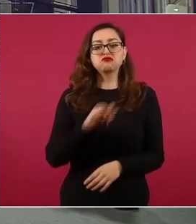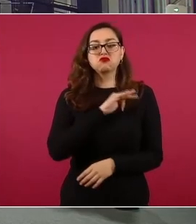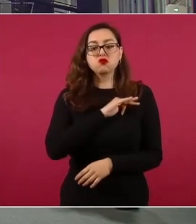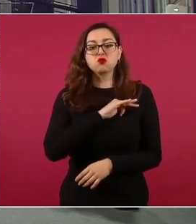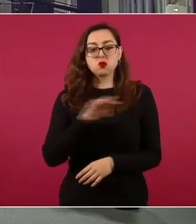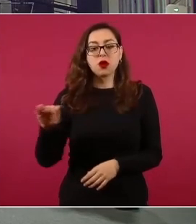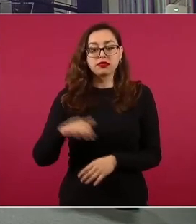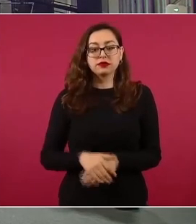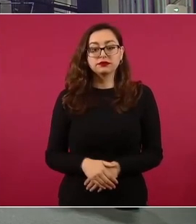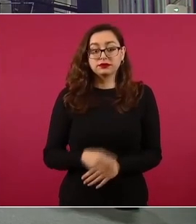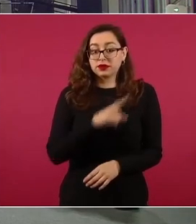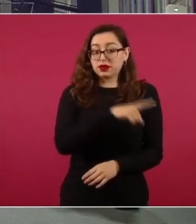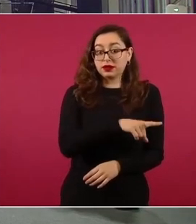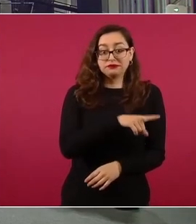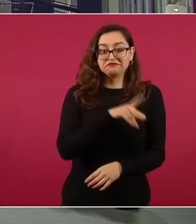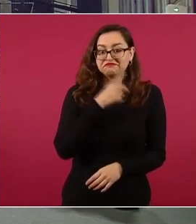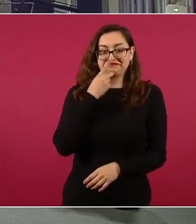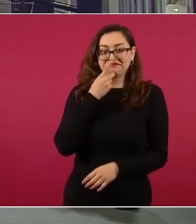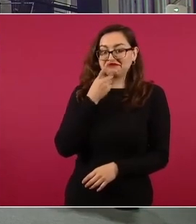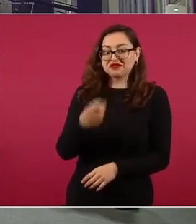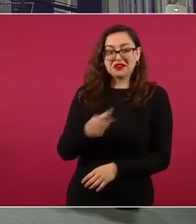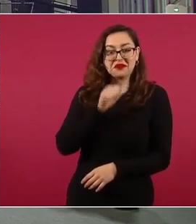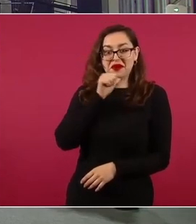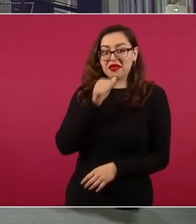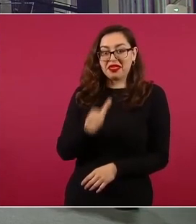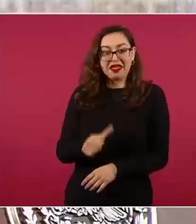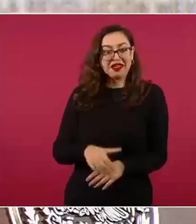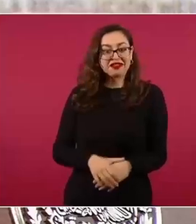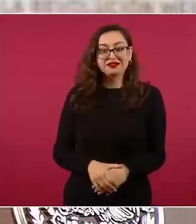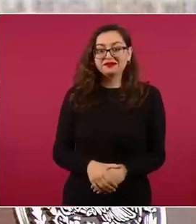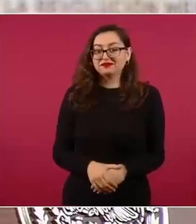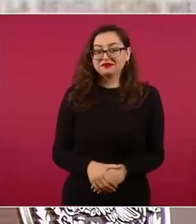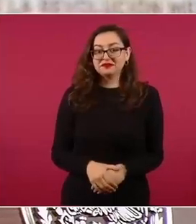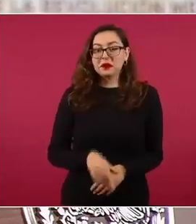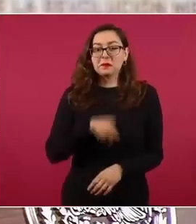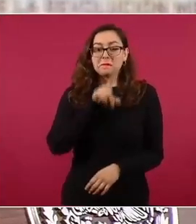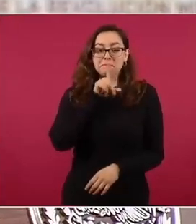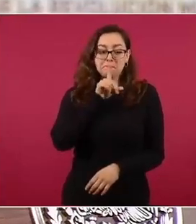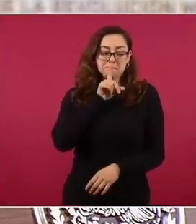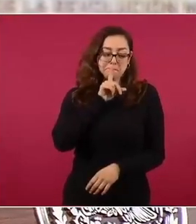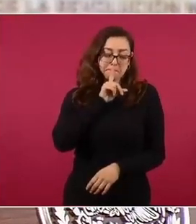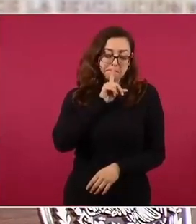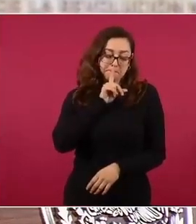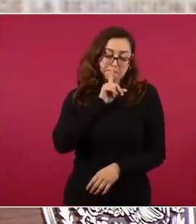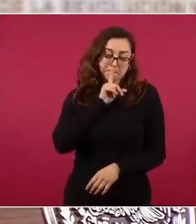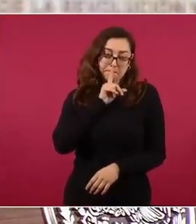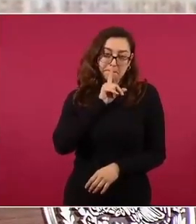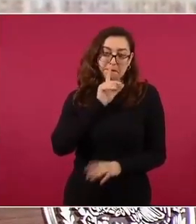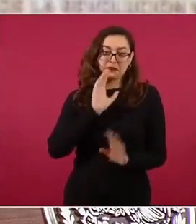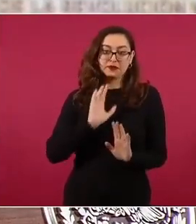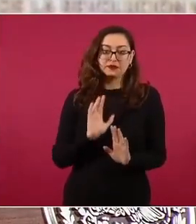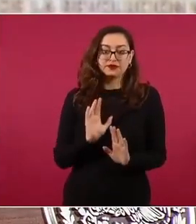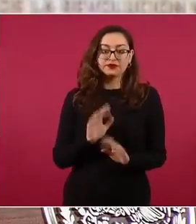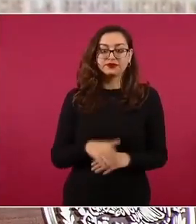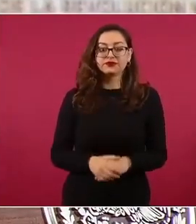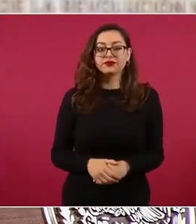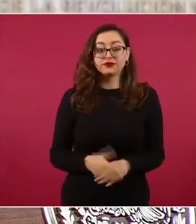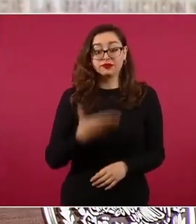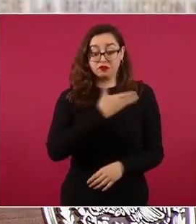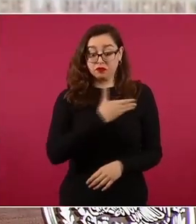eso se aprobó en la época del periodo neoliberal, afortunadamente no hay reelección.